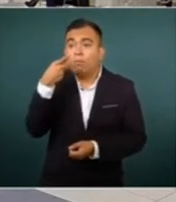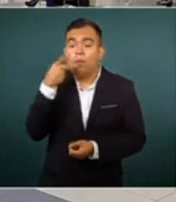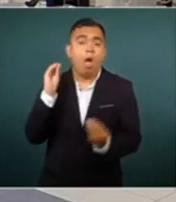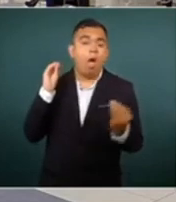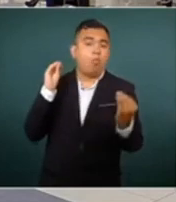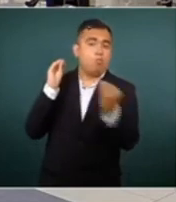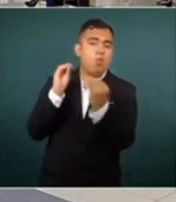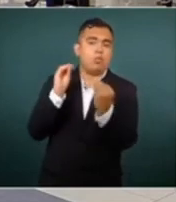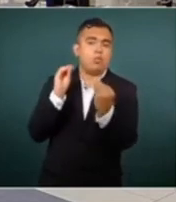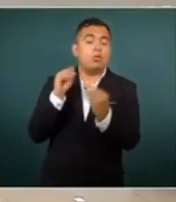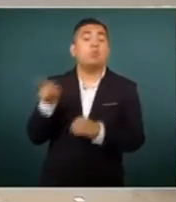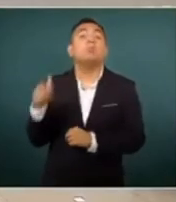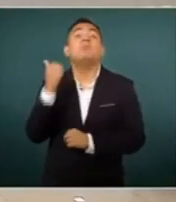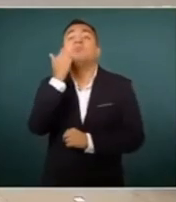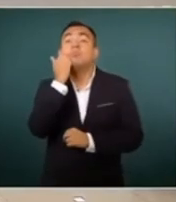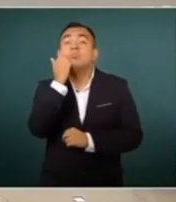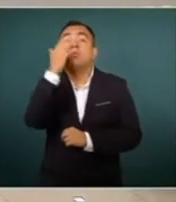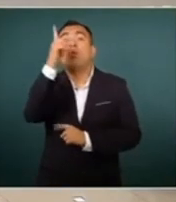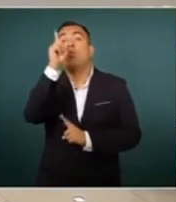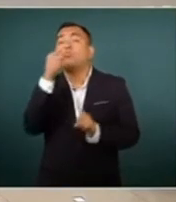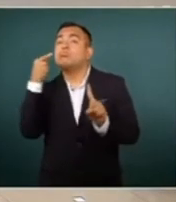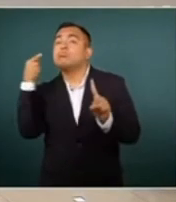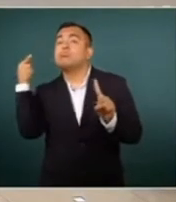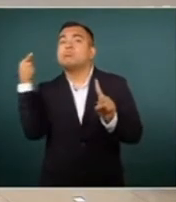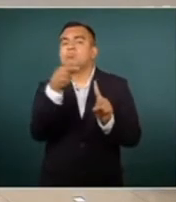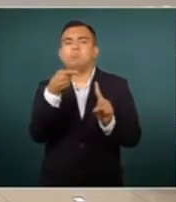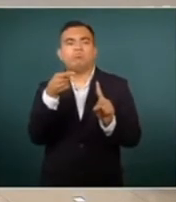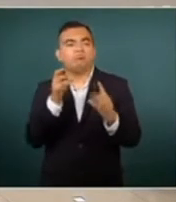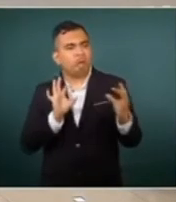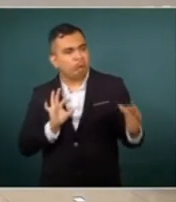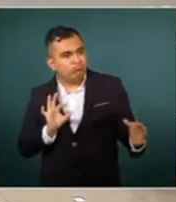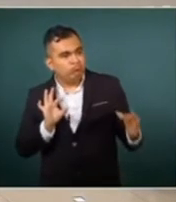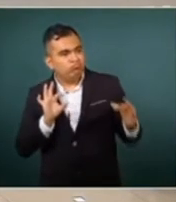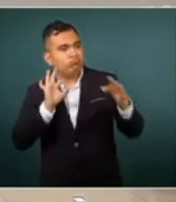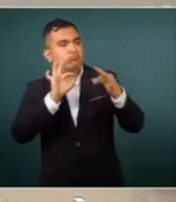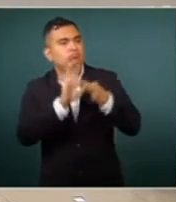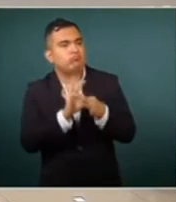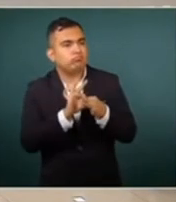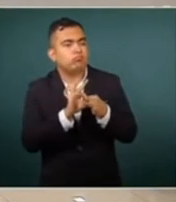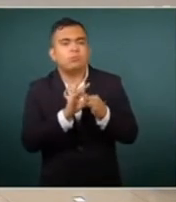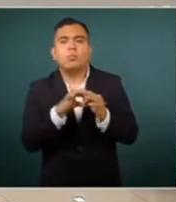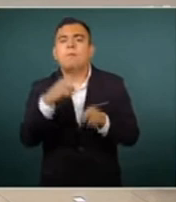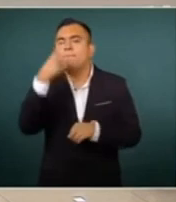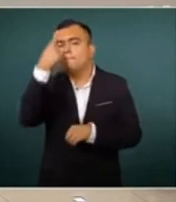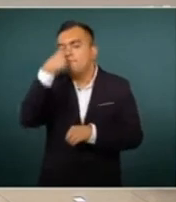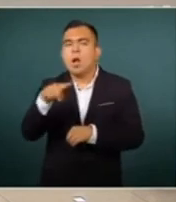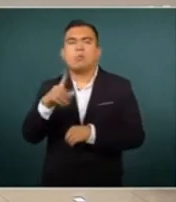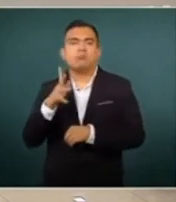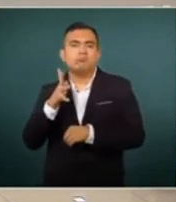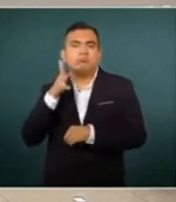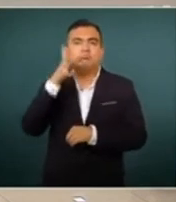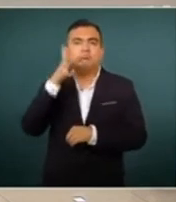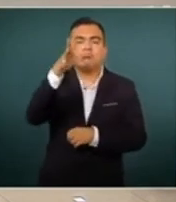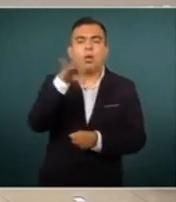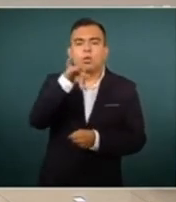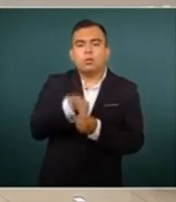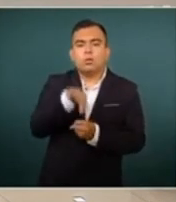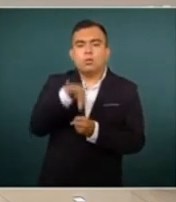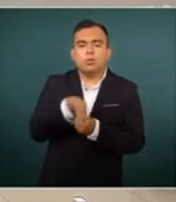buscan construir una alianza con miras a las elecciones del 2021